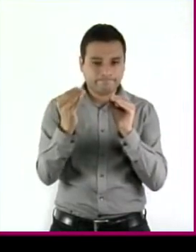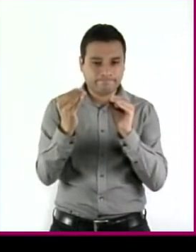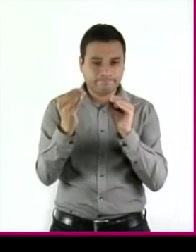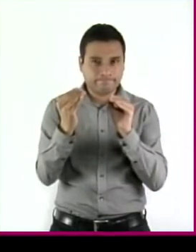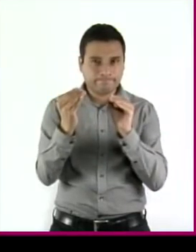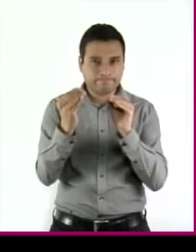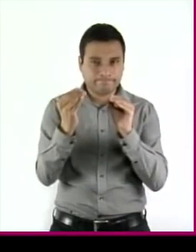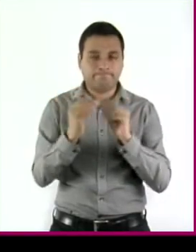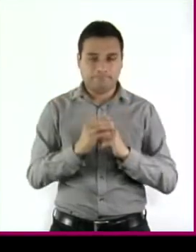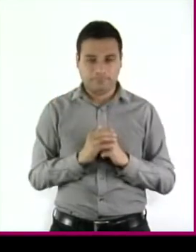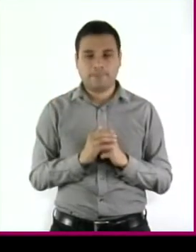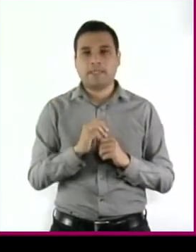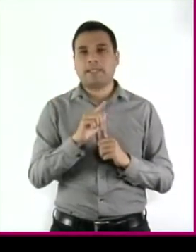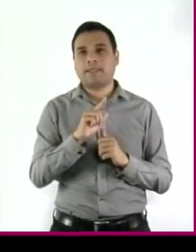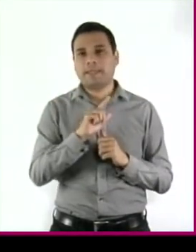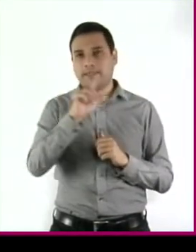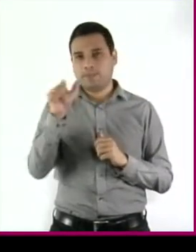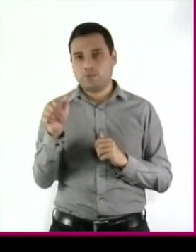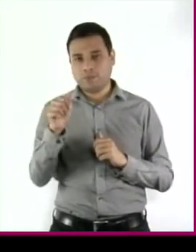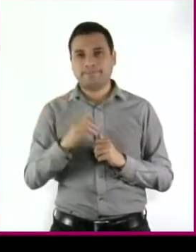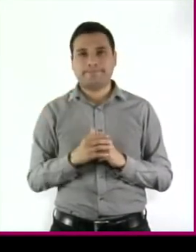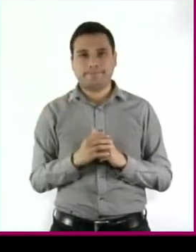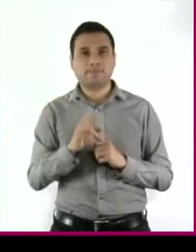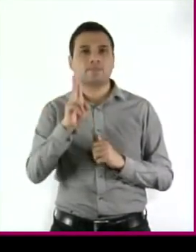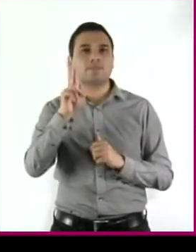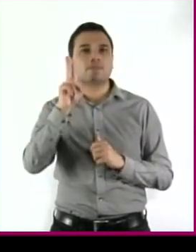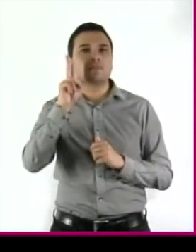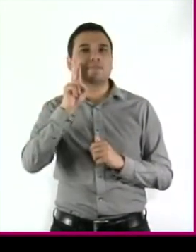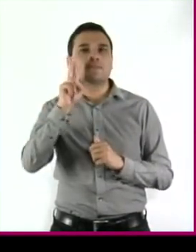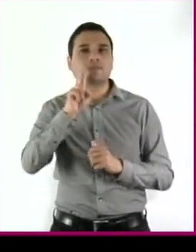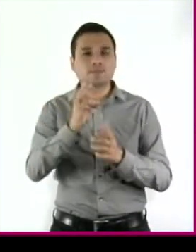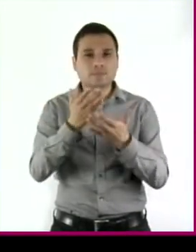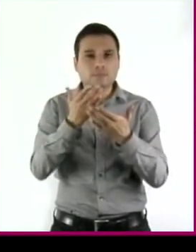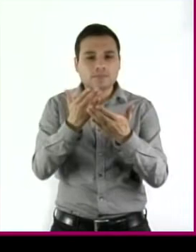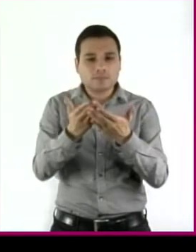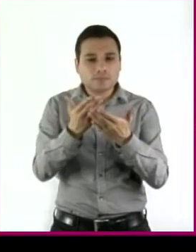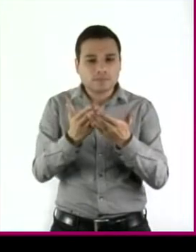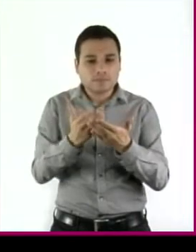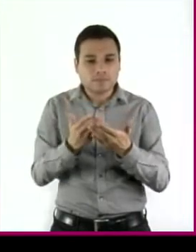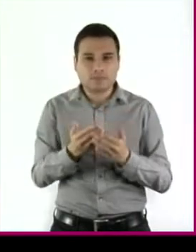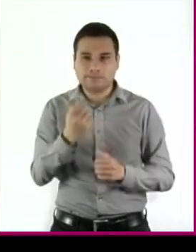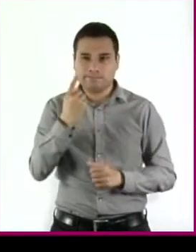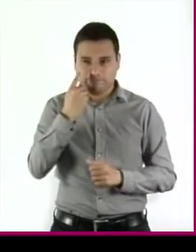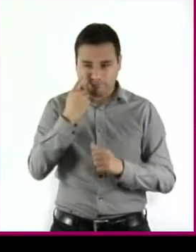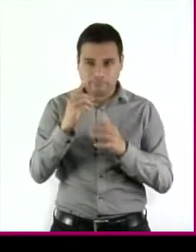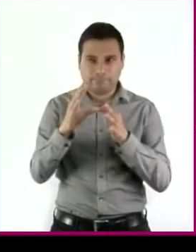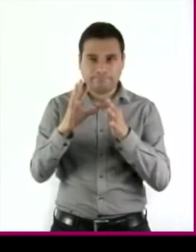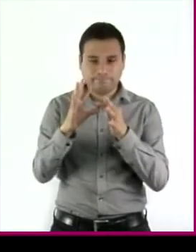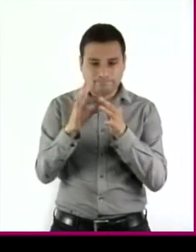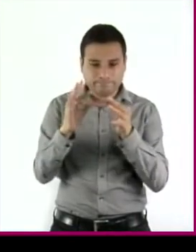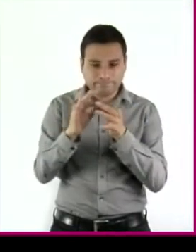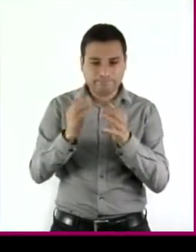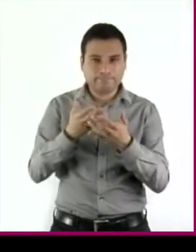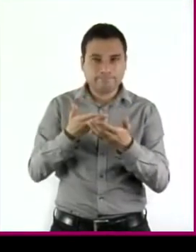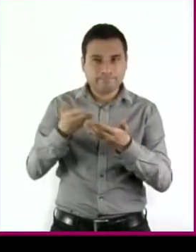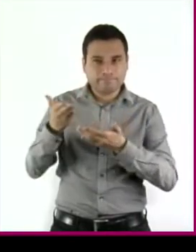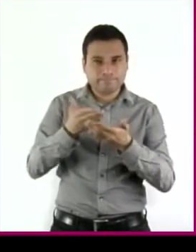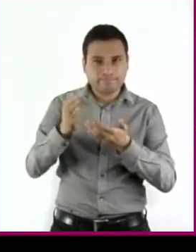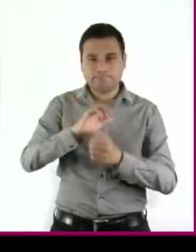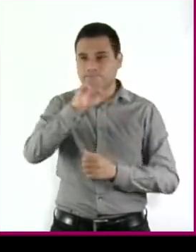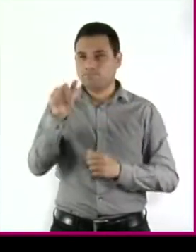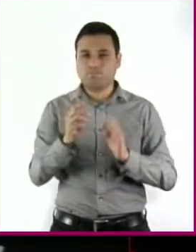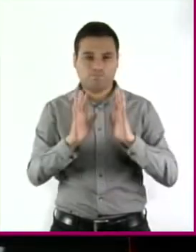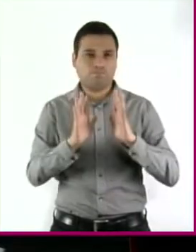Posteriormente, se valen de la argumentación para comprender con precisión lo que está en cuestión y tomar posición de manera